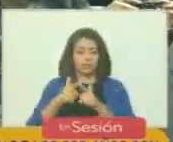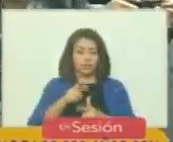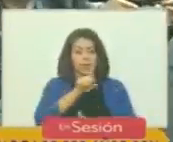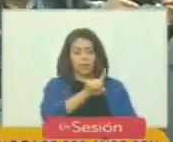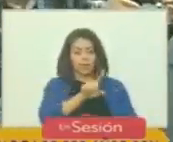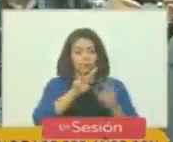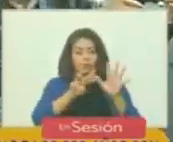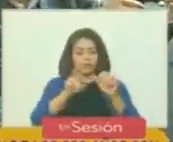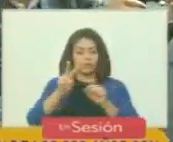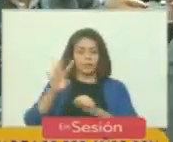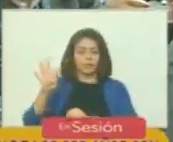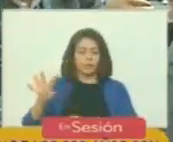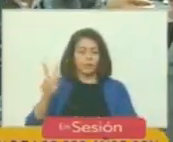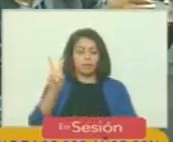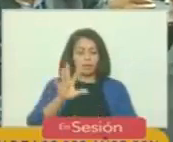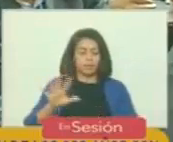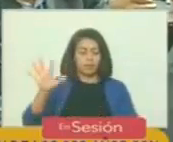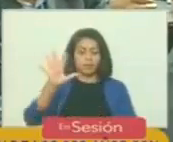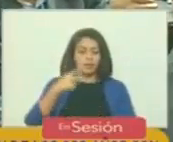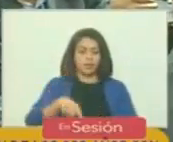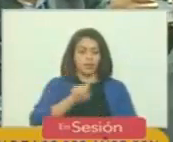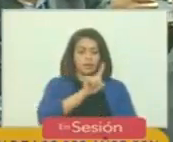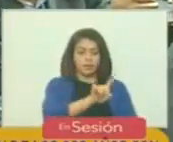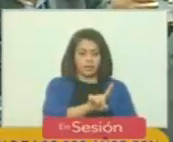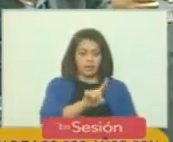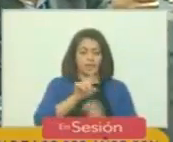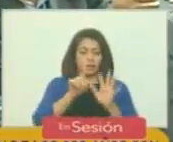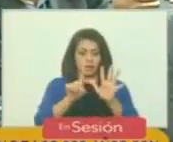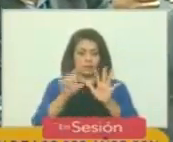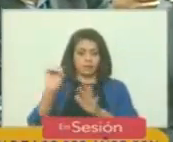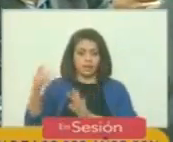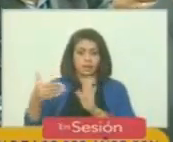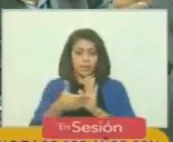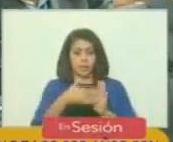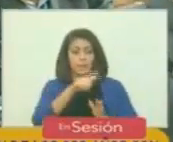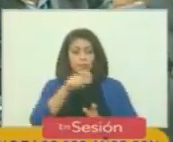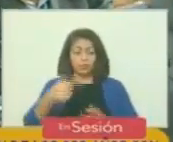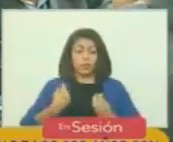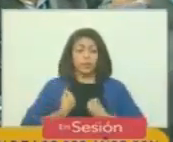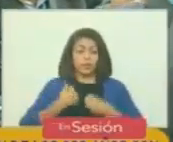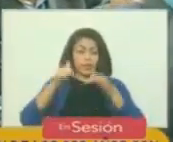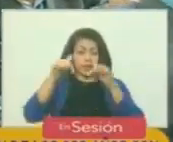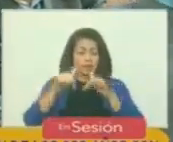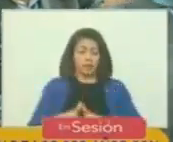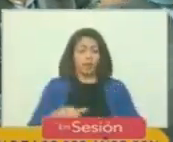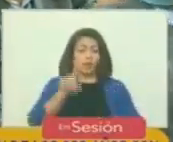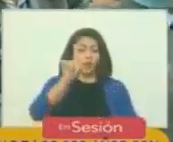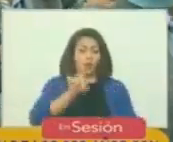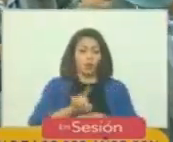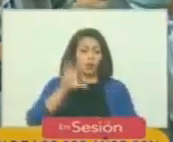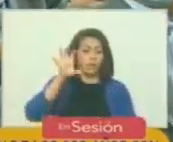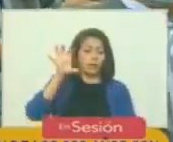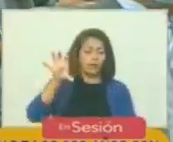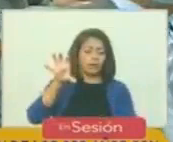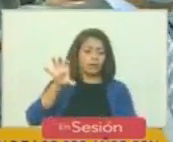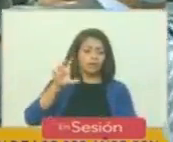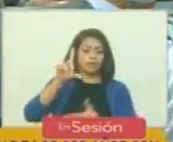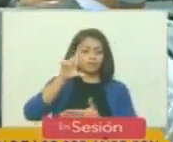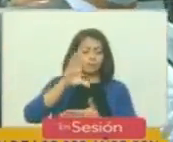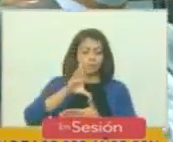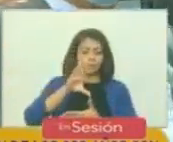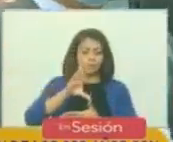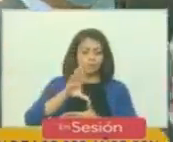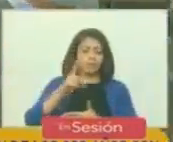1824 Venezuela tenía 160 mil habitantes el único país de la América